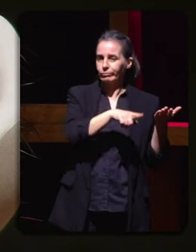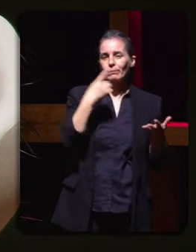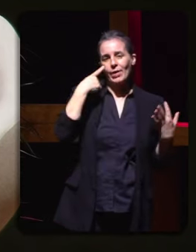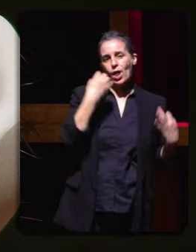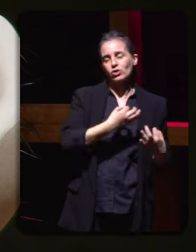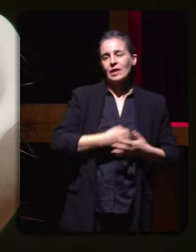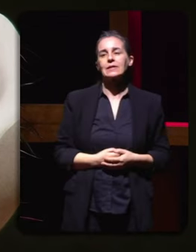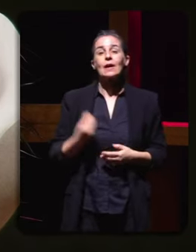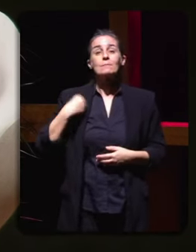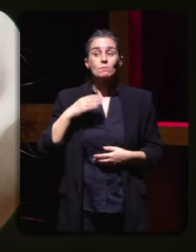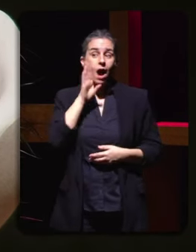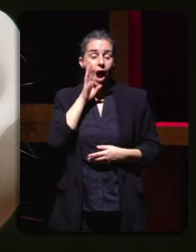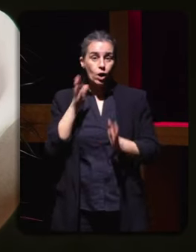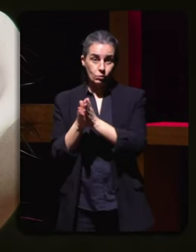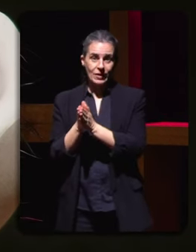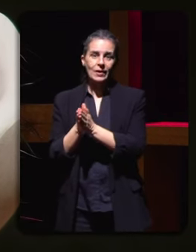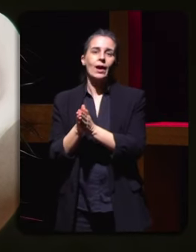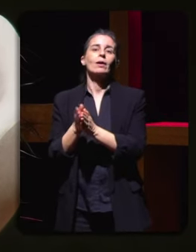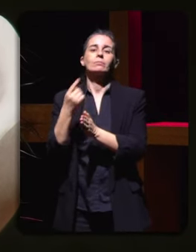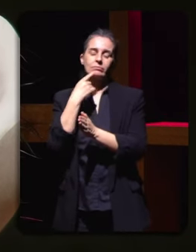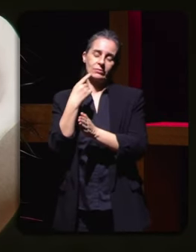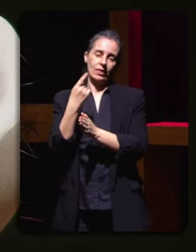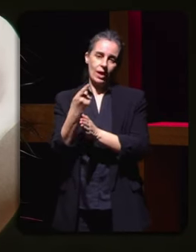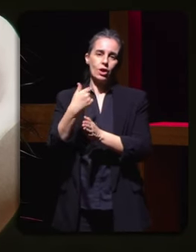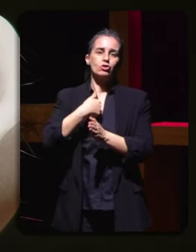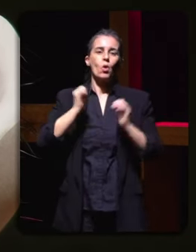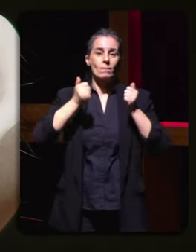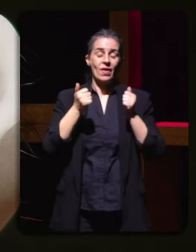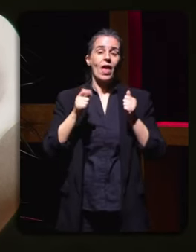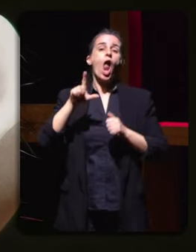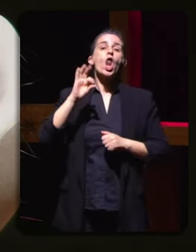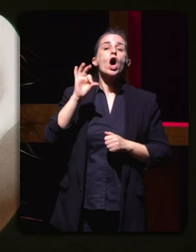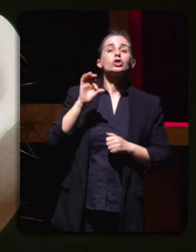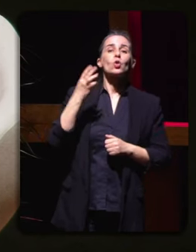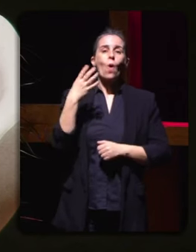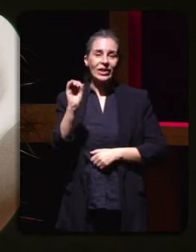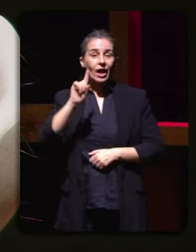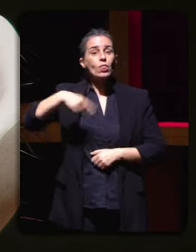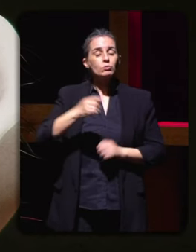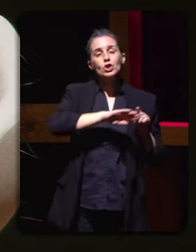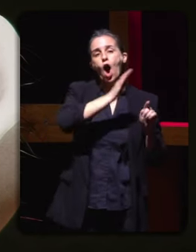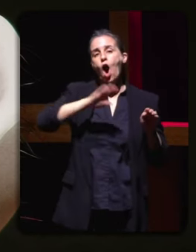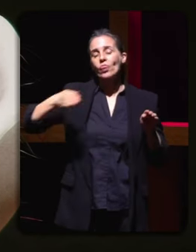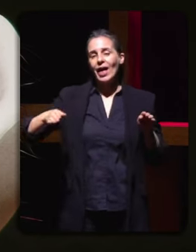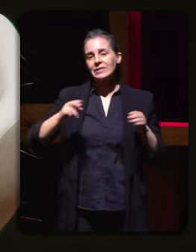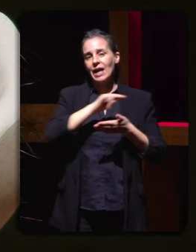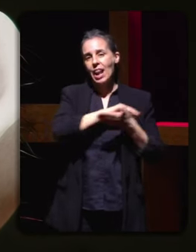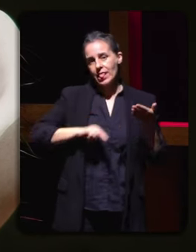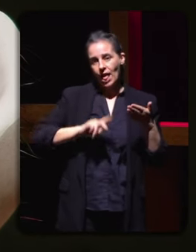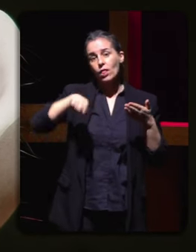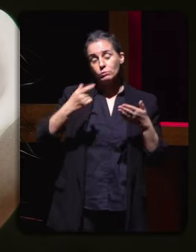inicié a miña carreira profesional nos 40, despois en Ondas Galicia, na COPE, en a Cadena SER, prácticamente en todas estas